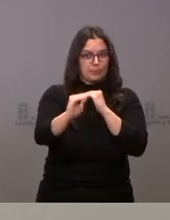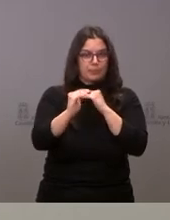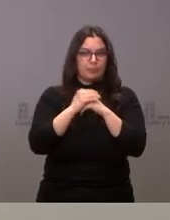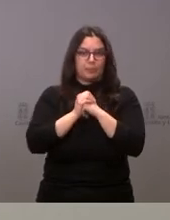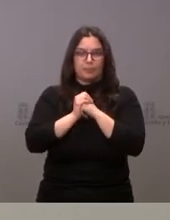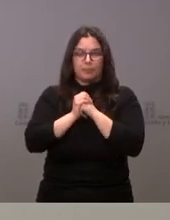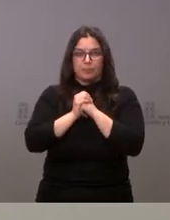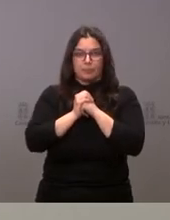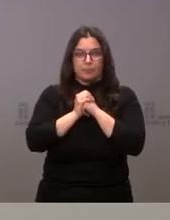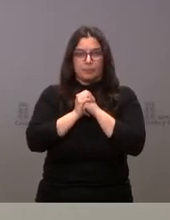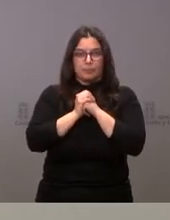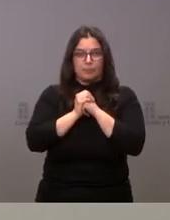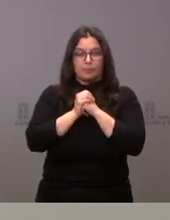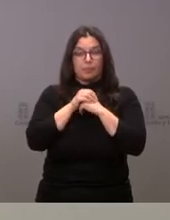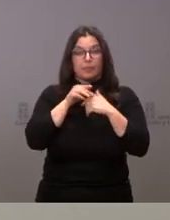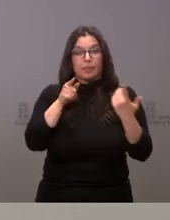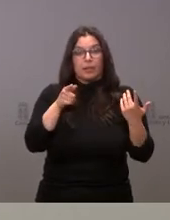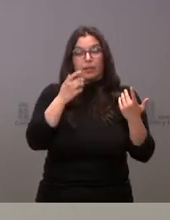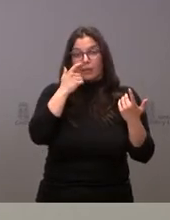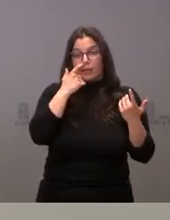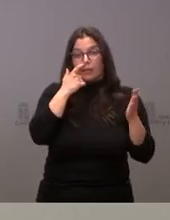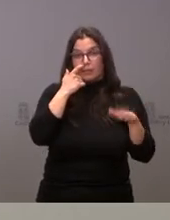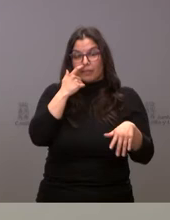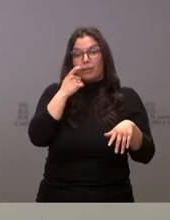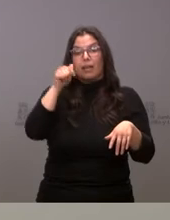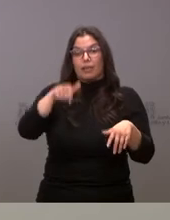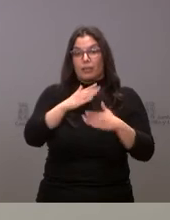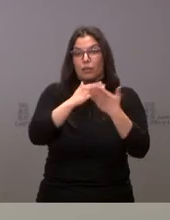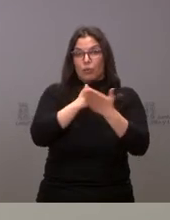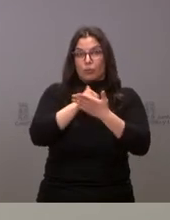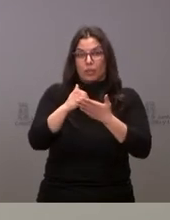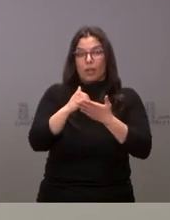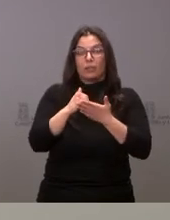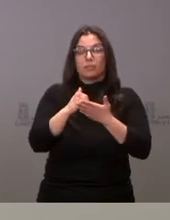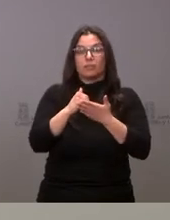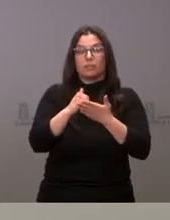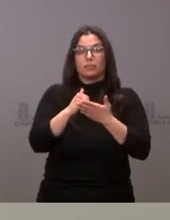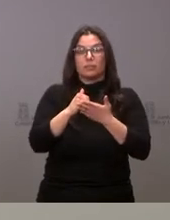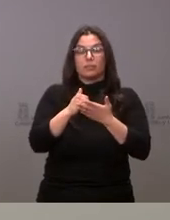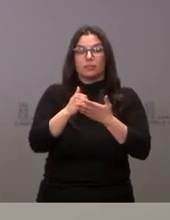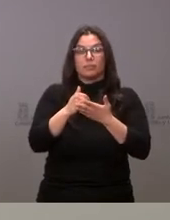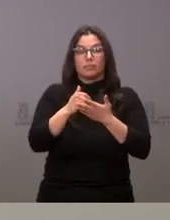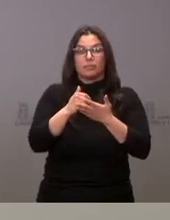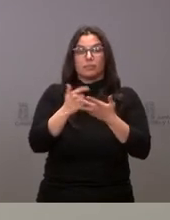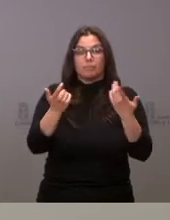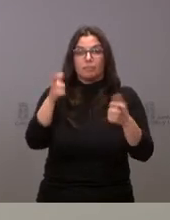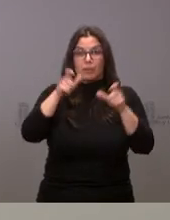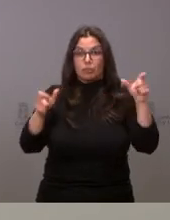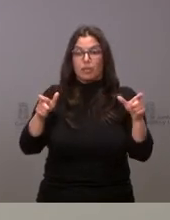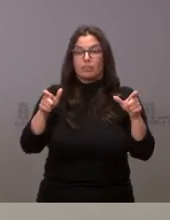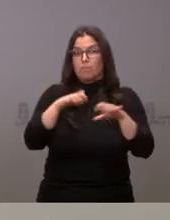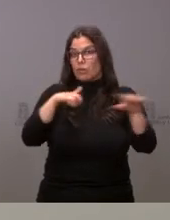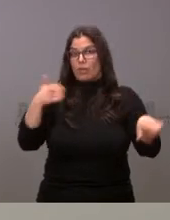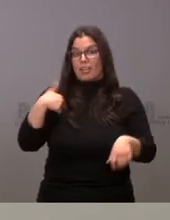y es el alto grado de vacunación en nuestra comunidad autónoma el que nos está permitiendo que estas